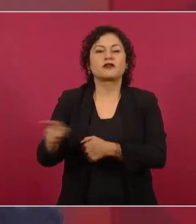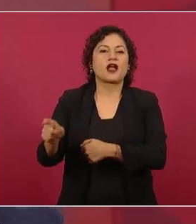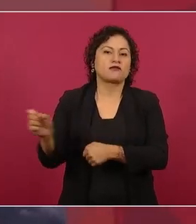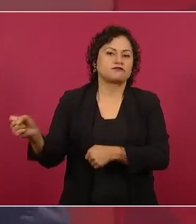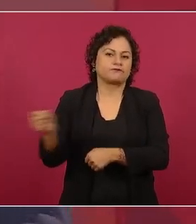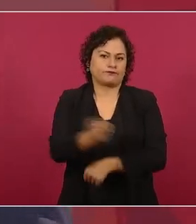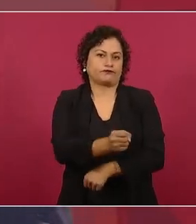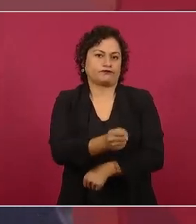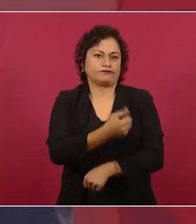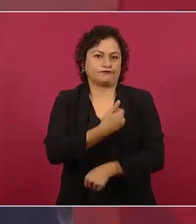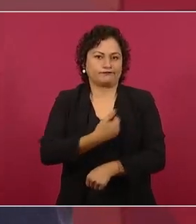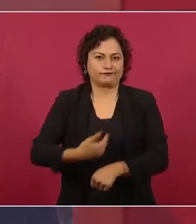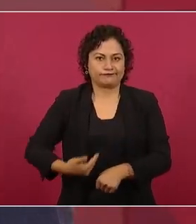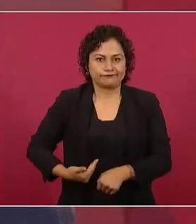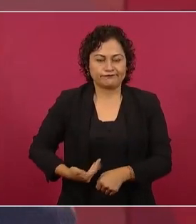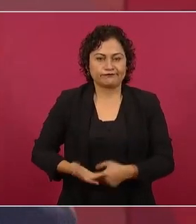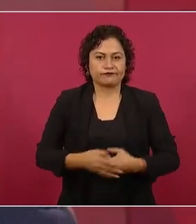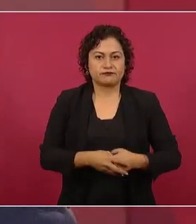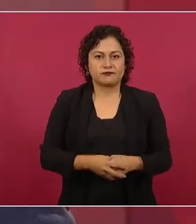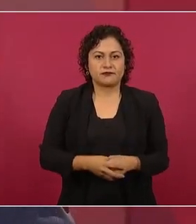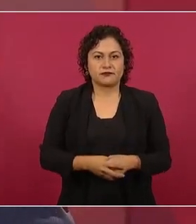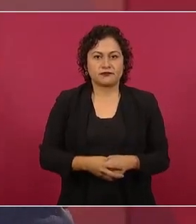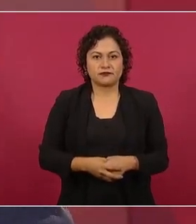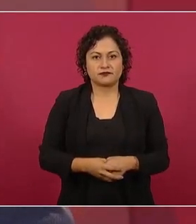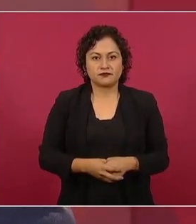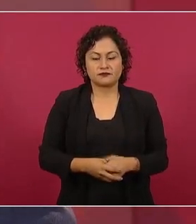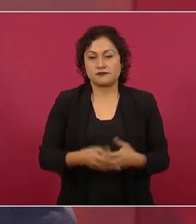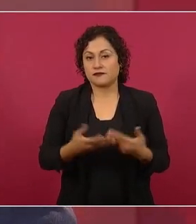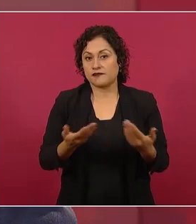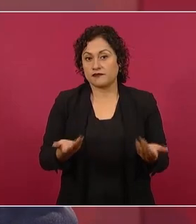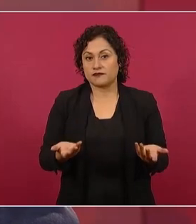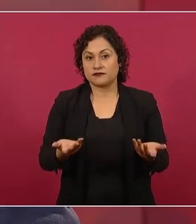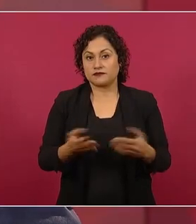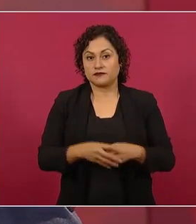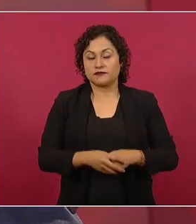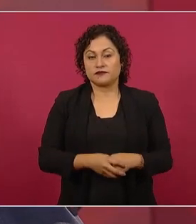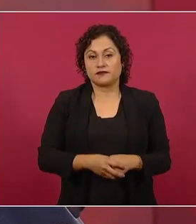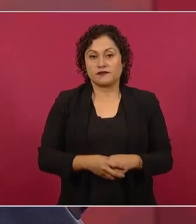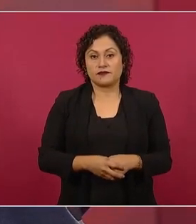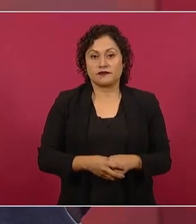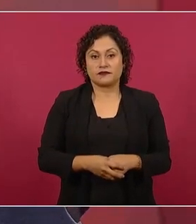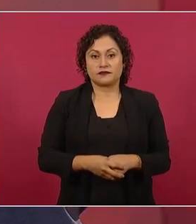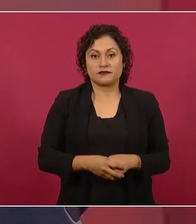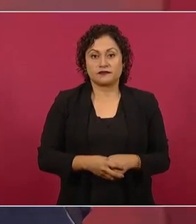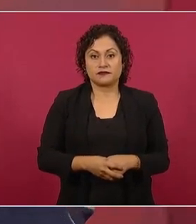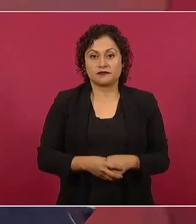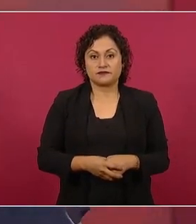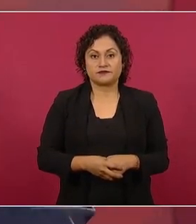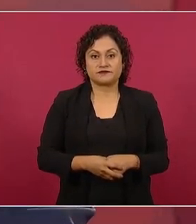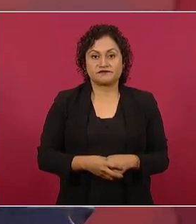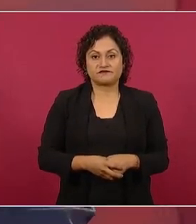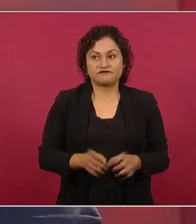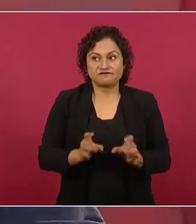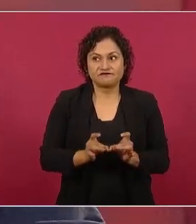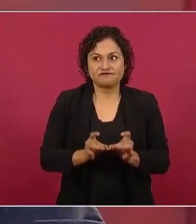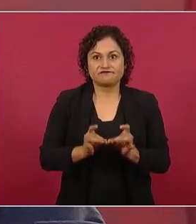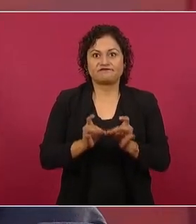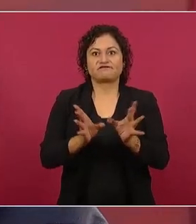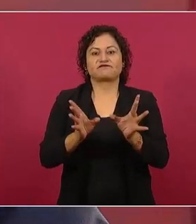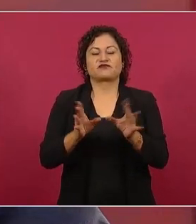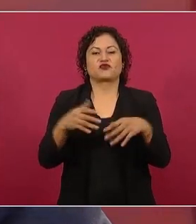No estaría el país como está en materia